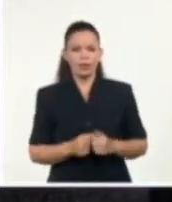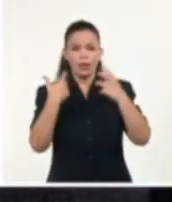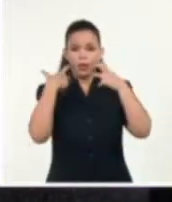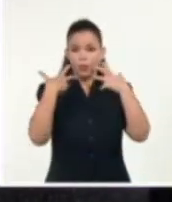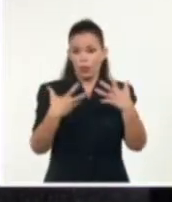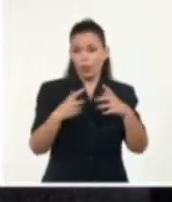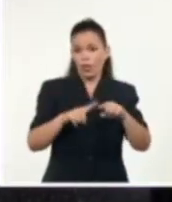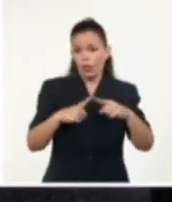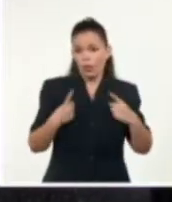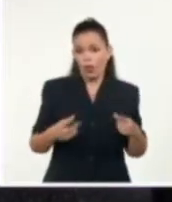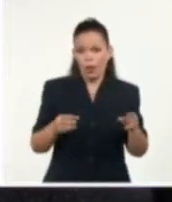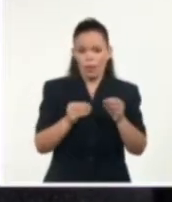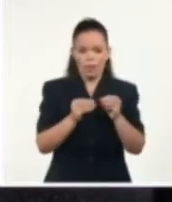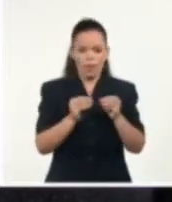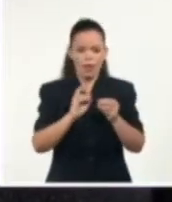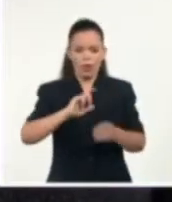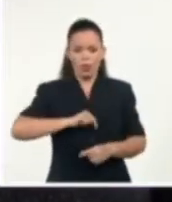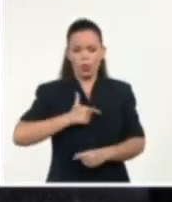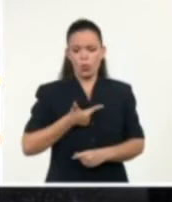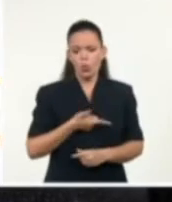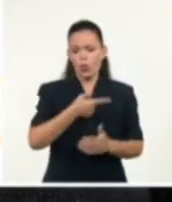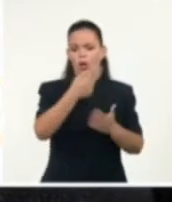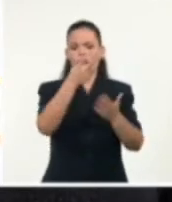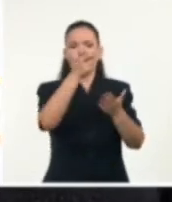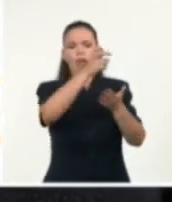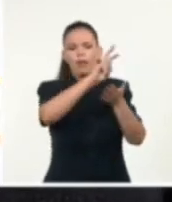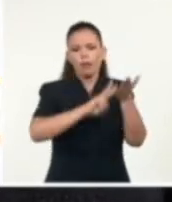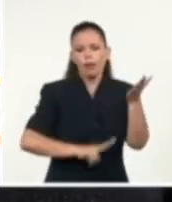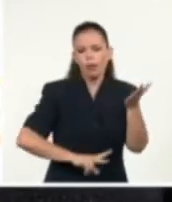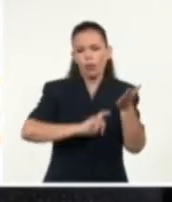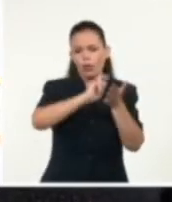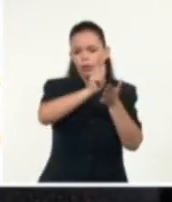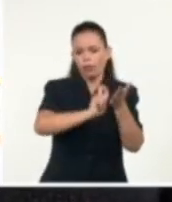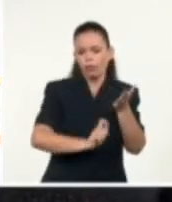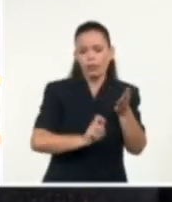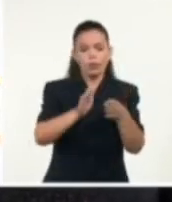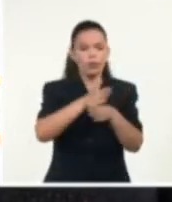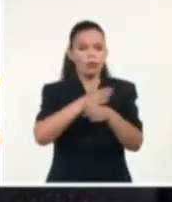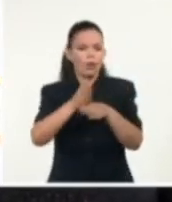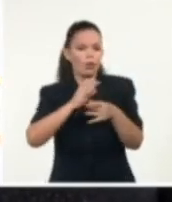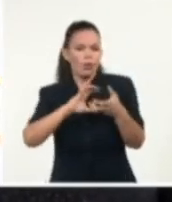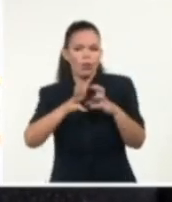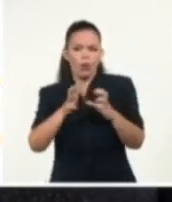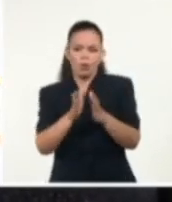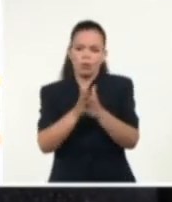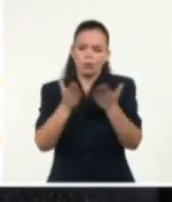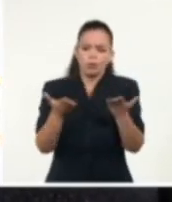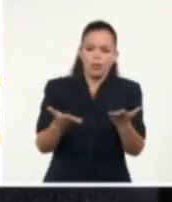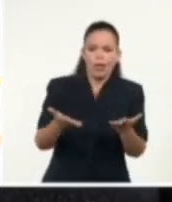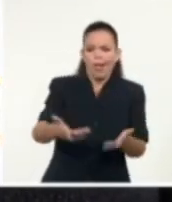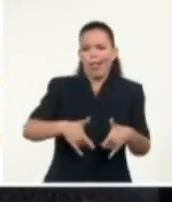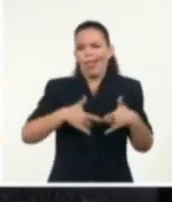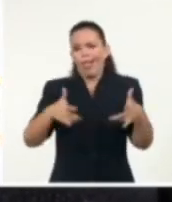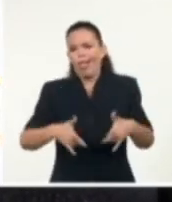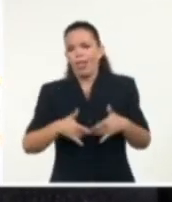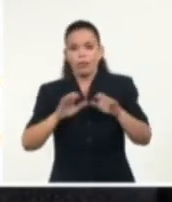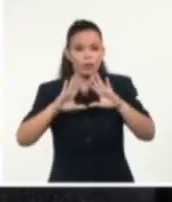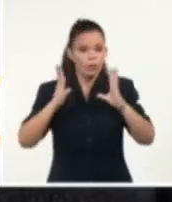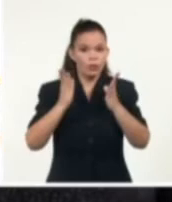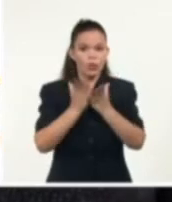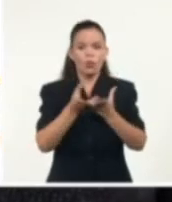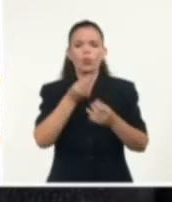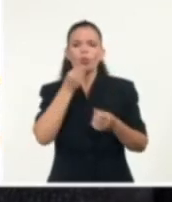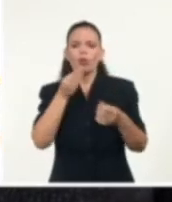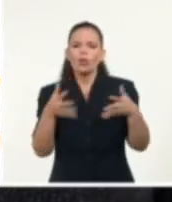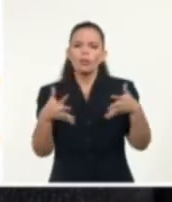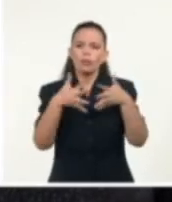que sea musical, literatura o de film o de historietas, podemos combinar artistas